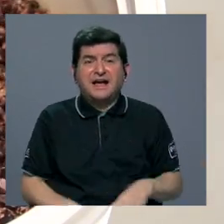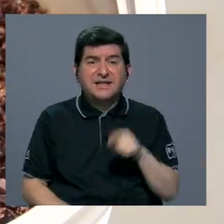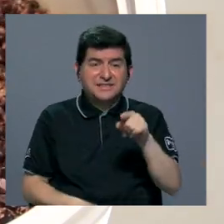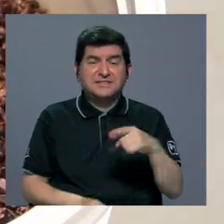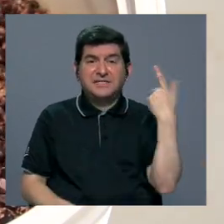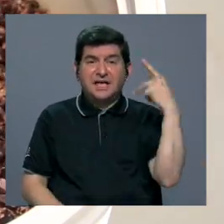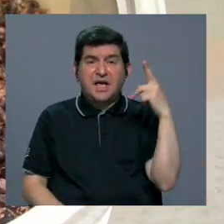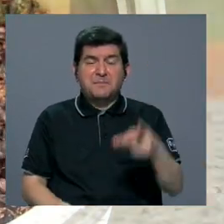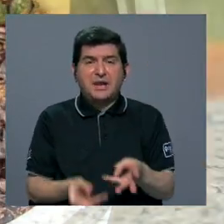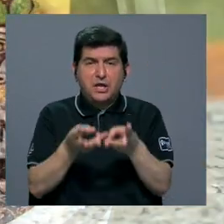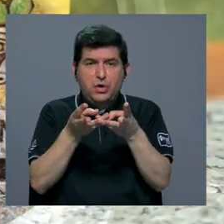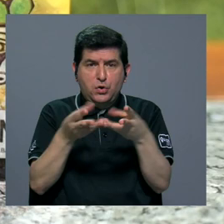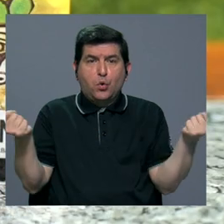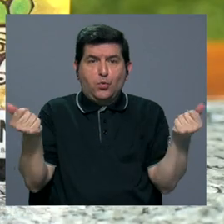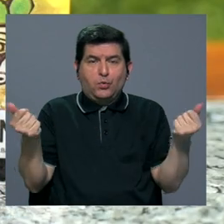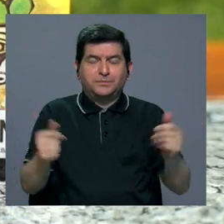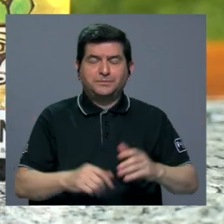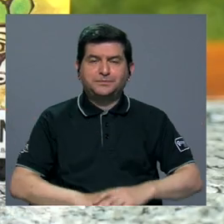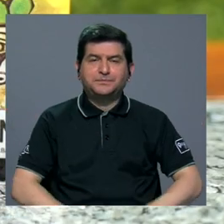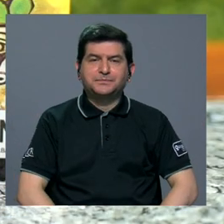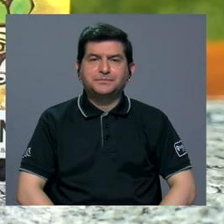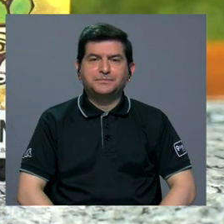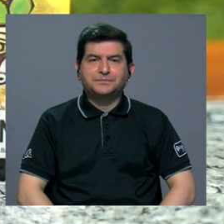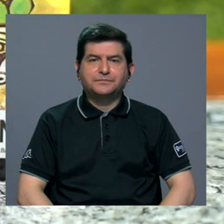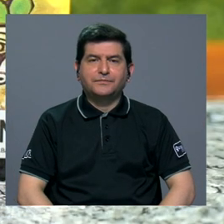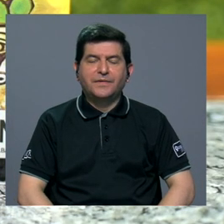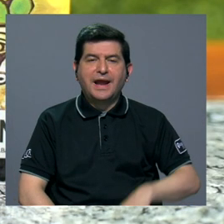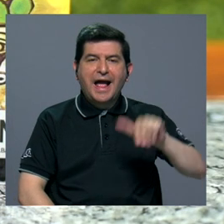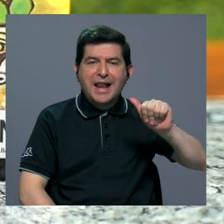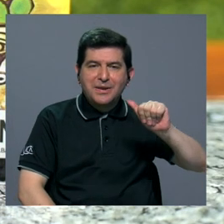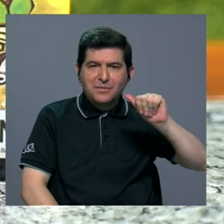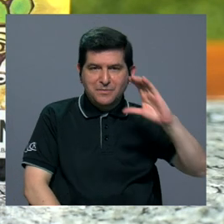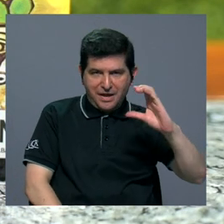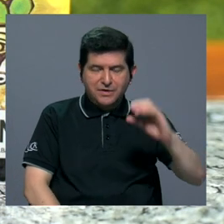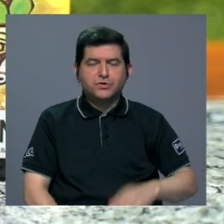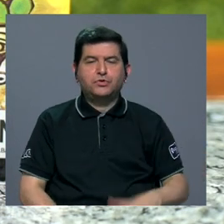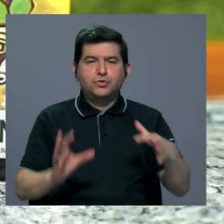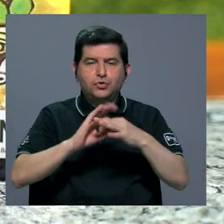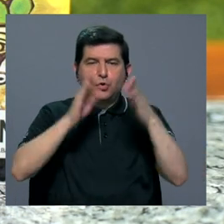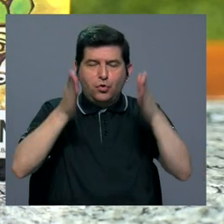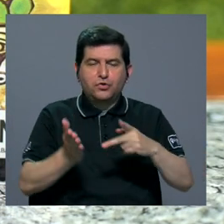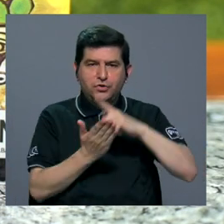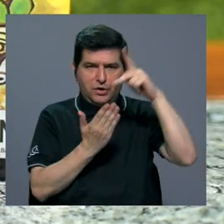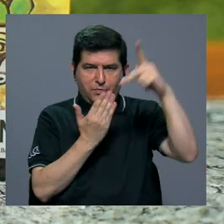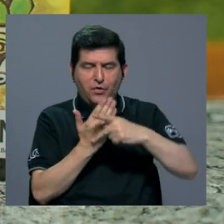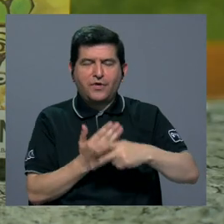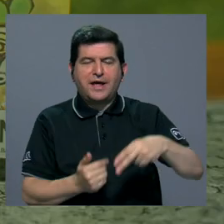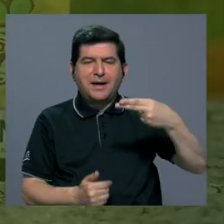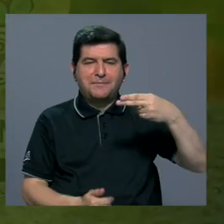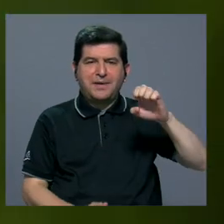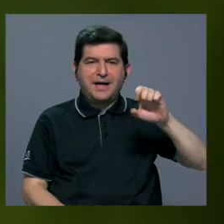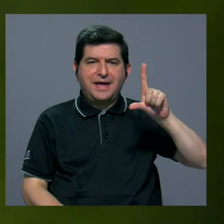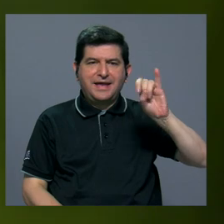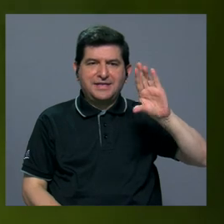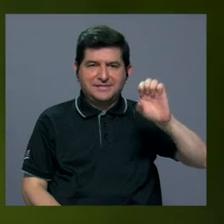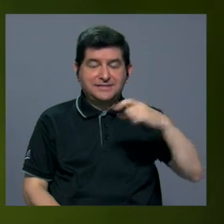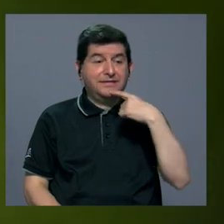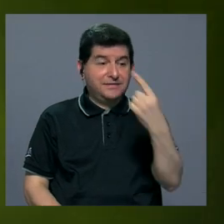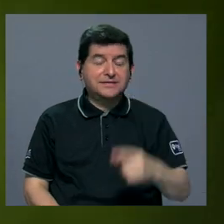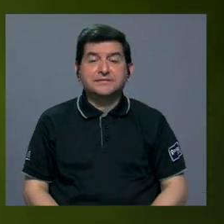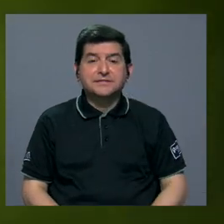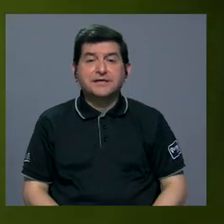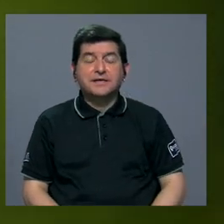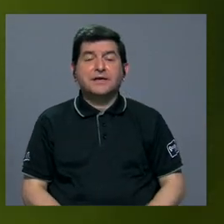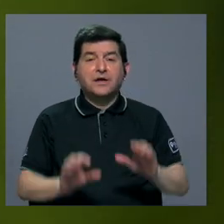de extinción. Alberto Cortés, coordinador del programa Hélice, mencionó además que la Agencia de